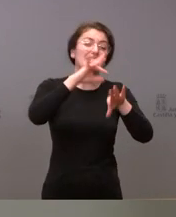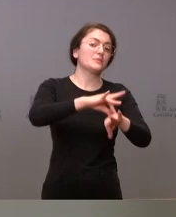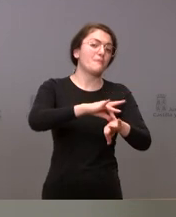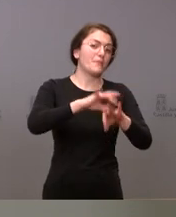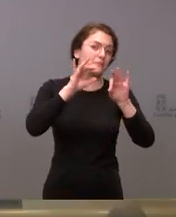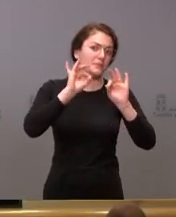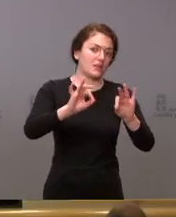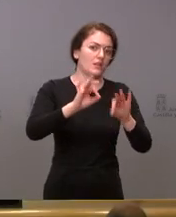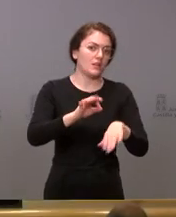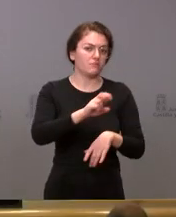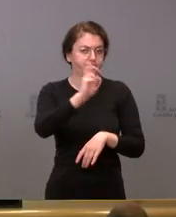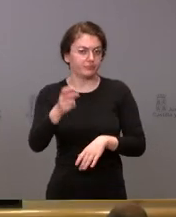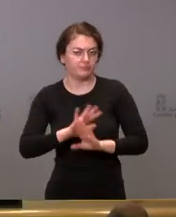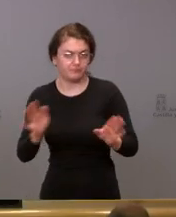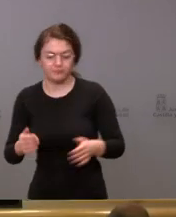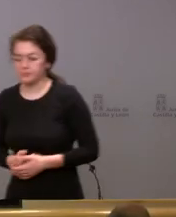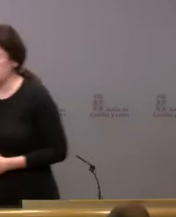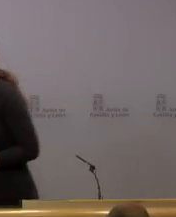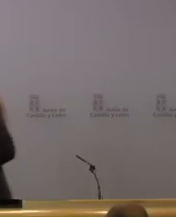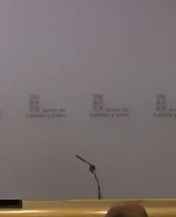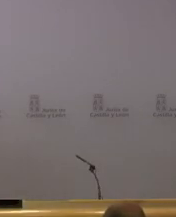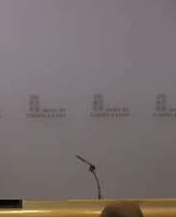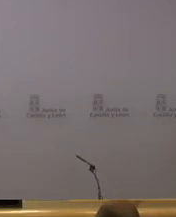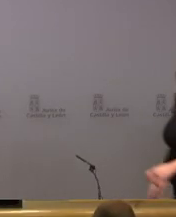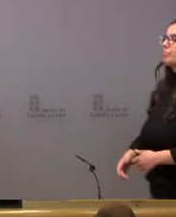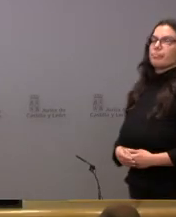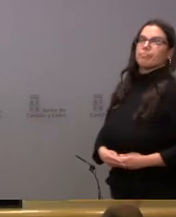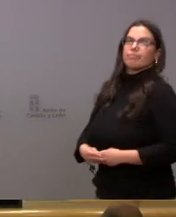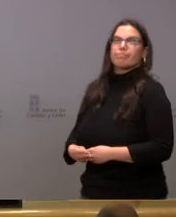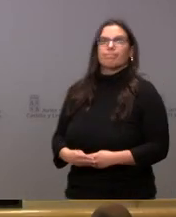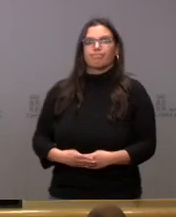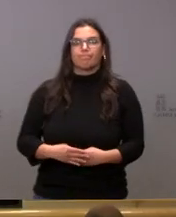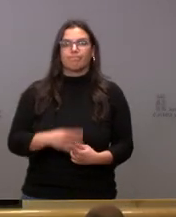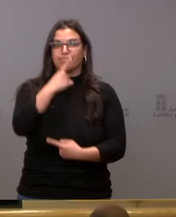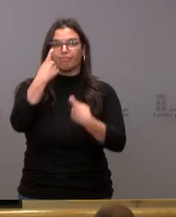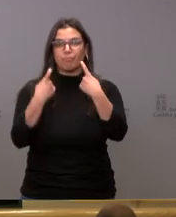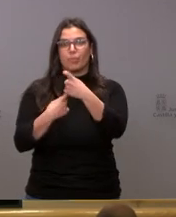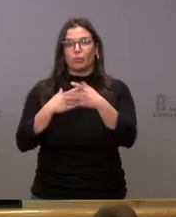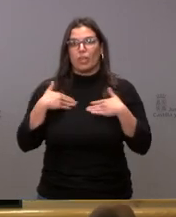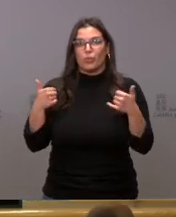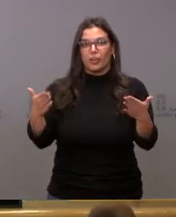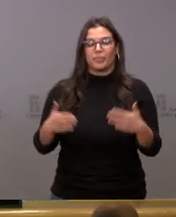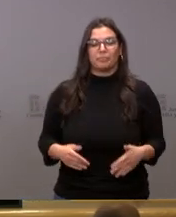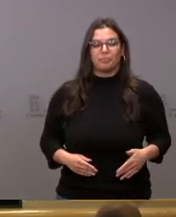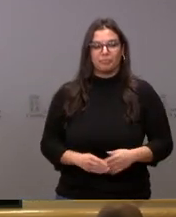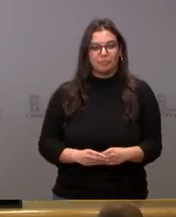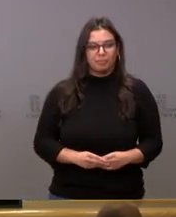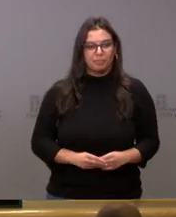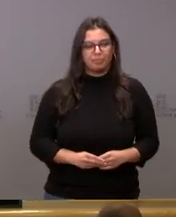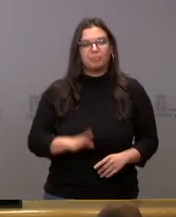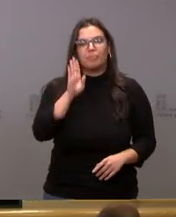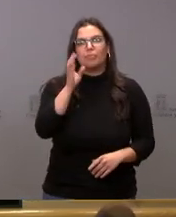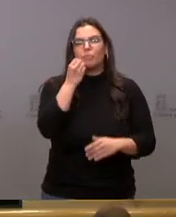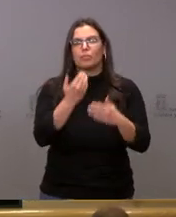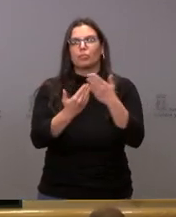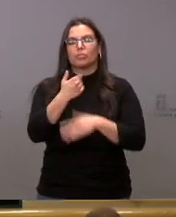que a su disposición. Pues estamos a su disposición para cualquier pregunta que deseen realizar. Buenos días. Quería hacer